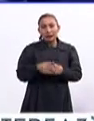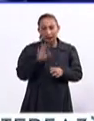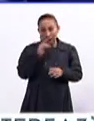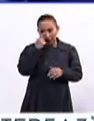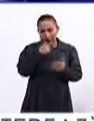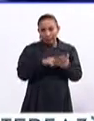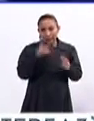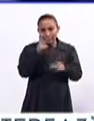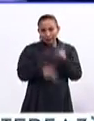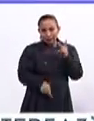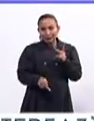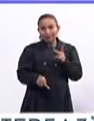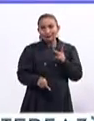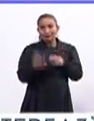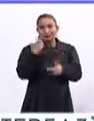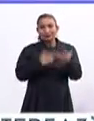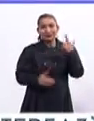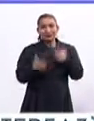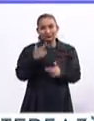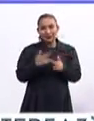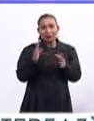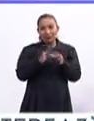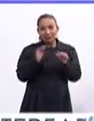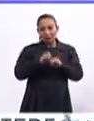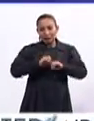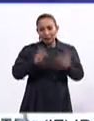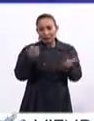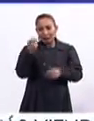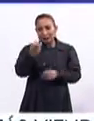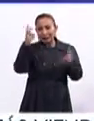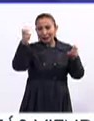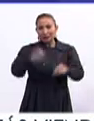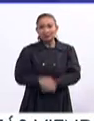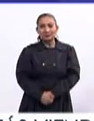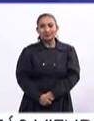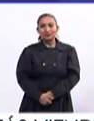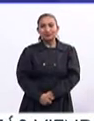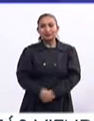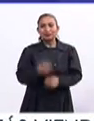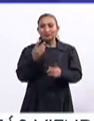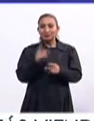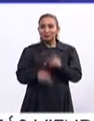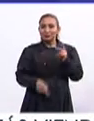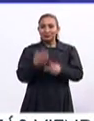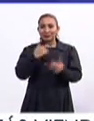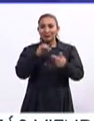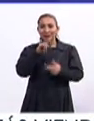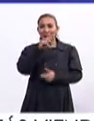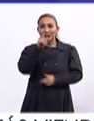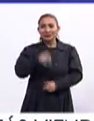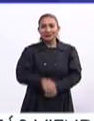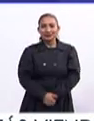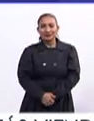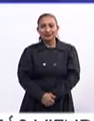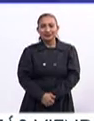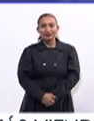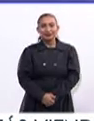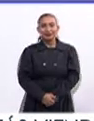Si te parece bien, nos hacemos una pausa y regresando nos cuentas un poco sobre este aspecto. Una pausa y volvemos. Estamos en Interfaz.